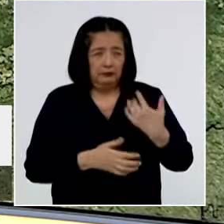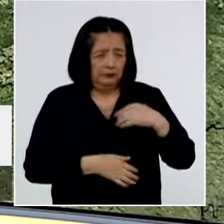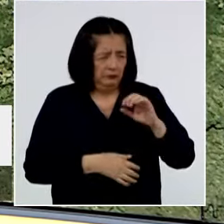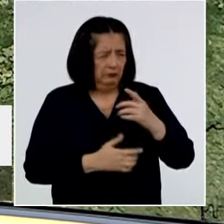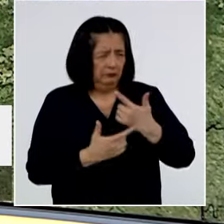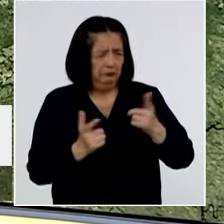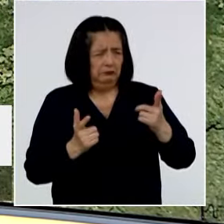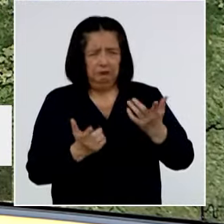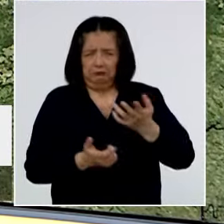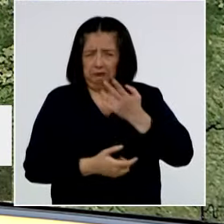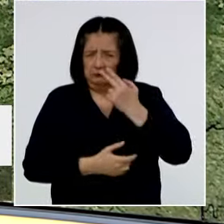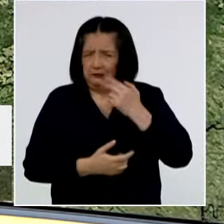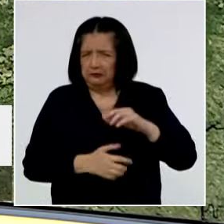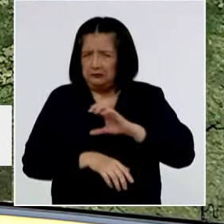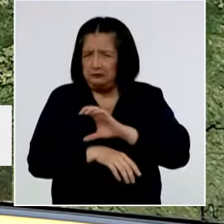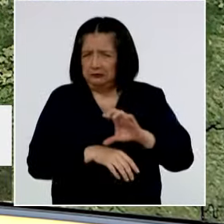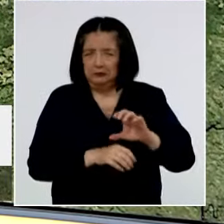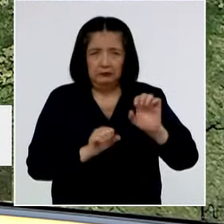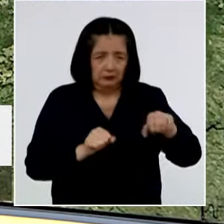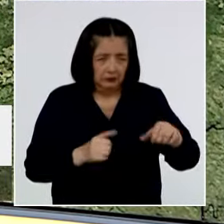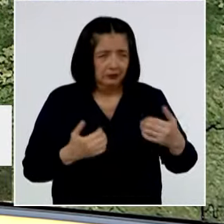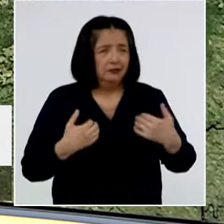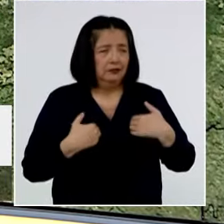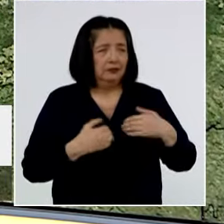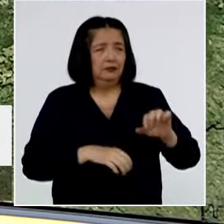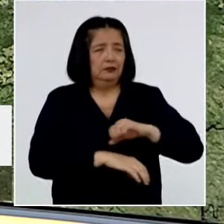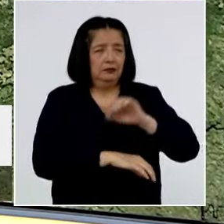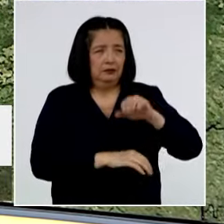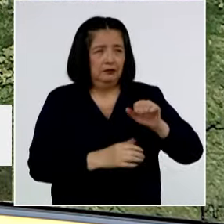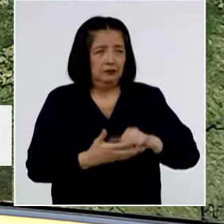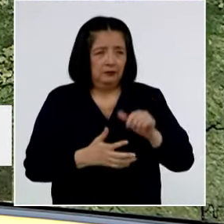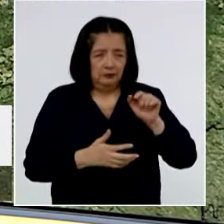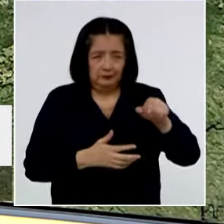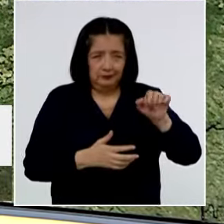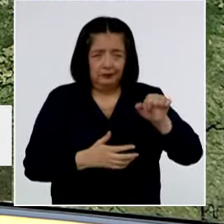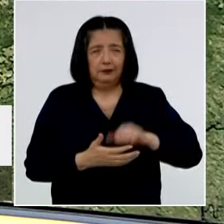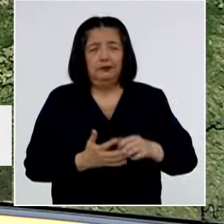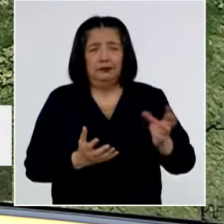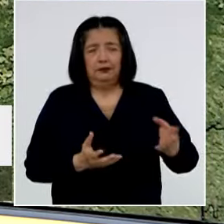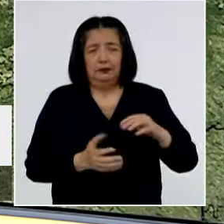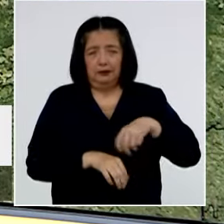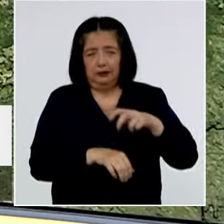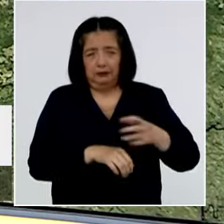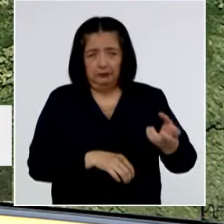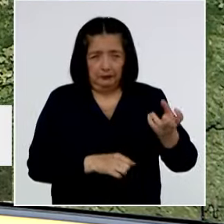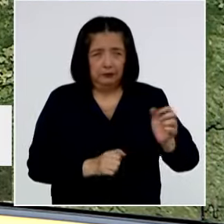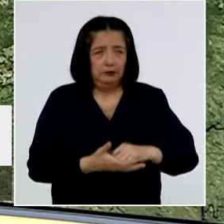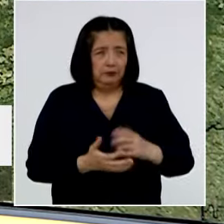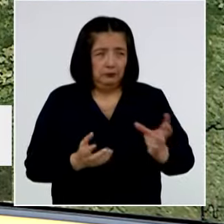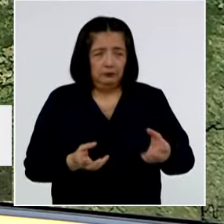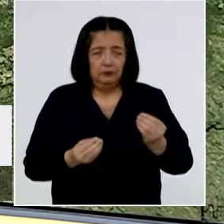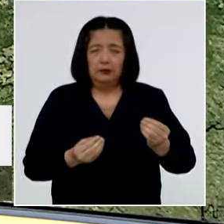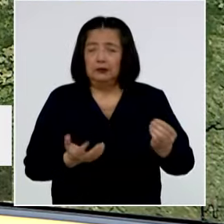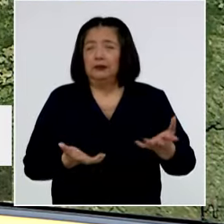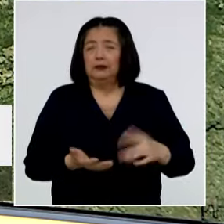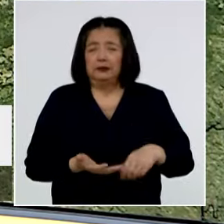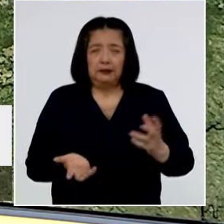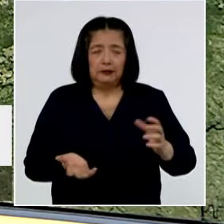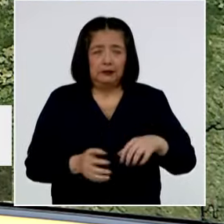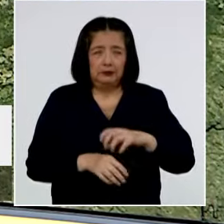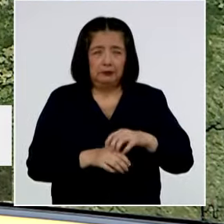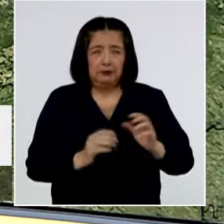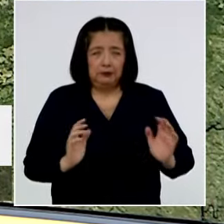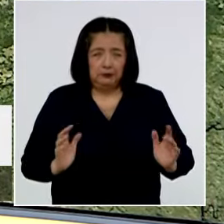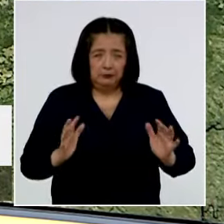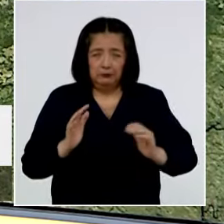Libertad, que extraño, porque parece más cosas, pero también tiene sierra. Y de ahí salen esas papas, porque la papa, digamos, se produce en zonas altas,